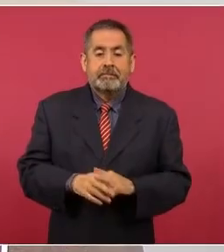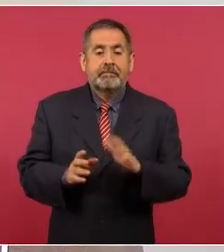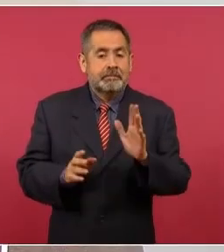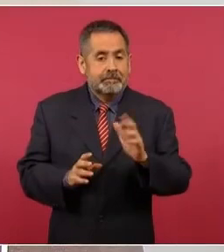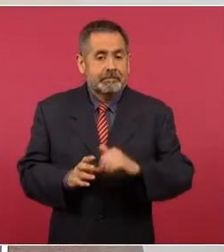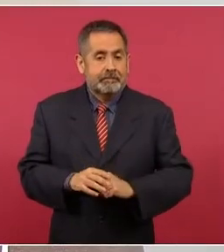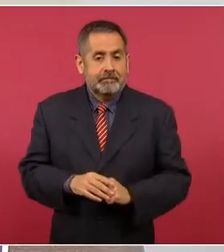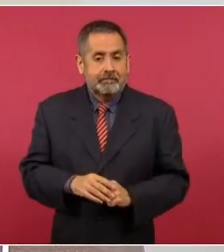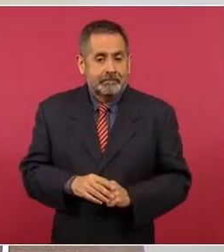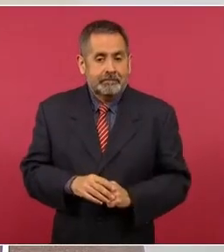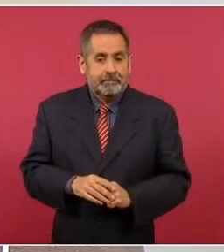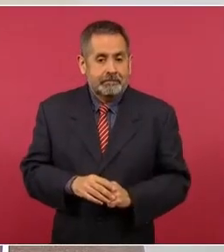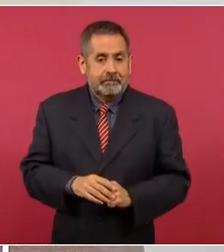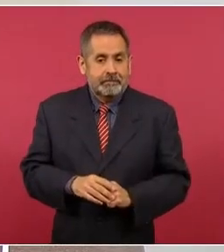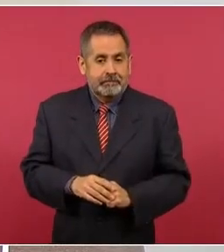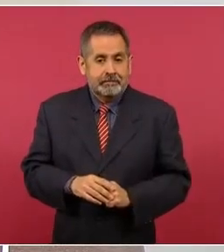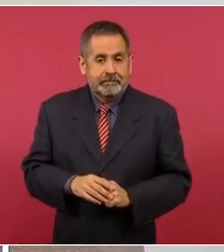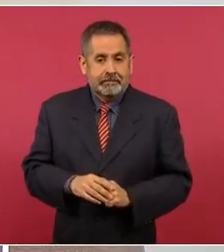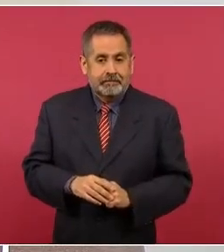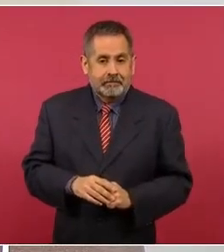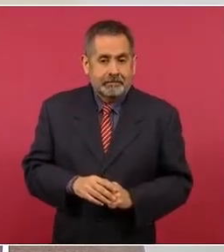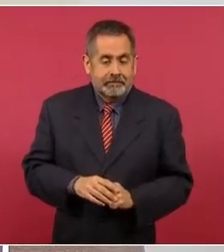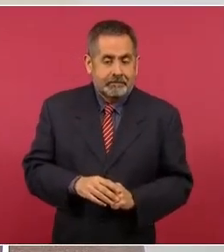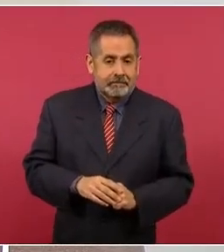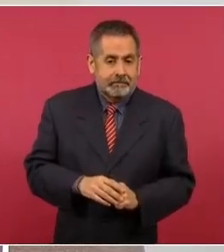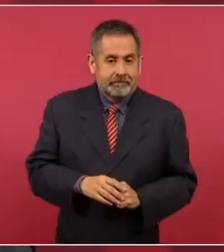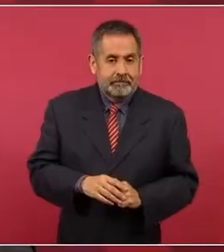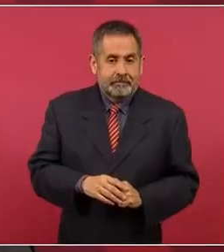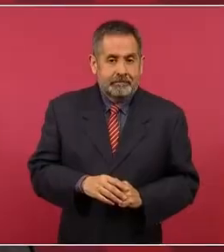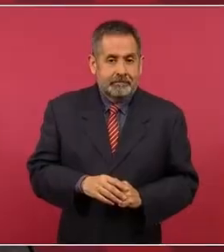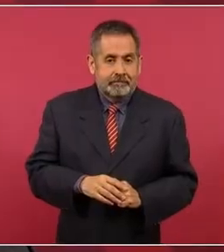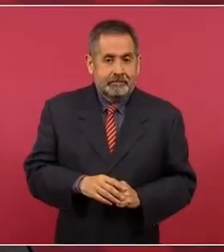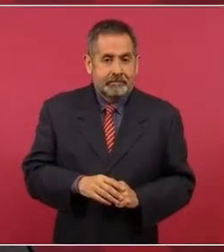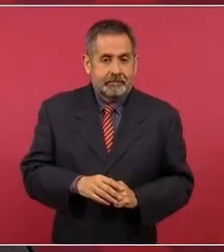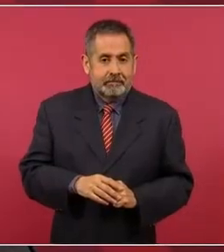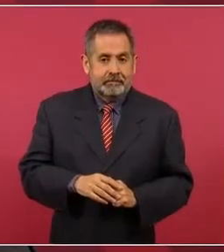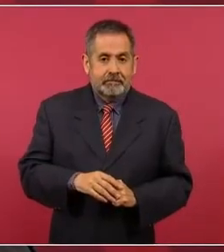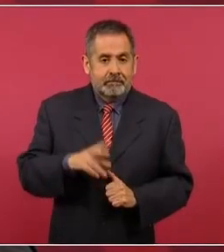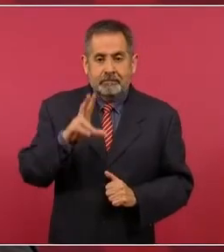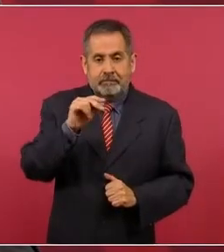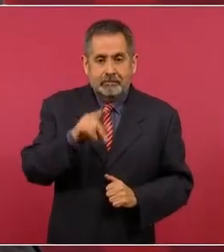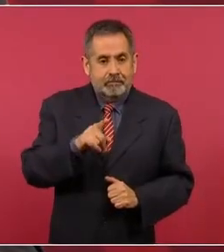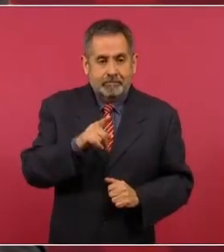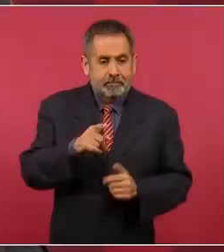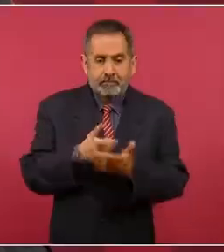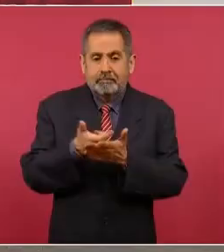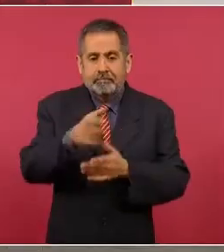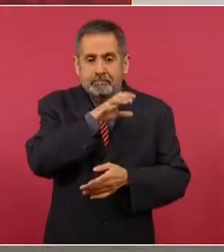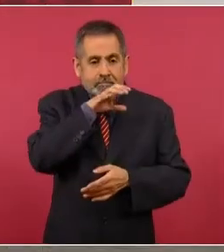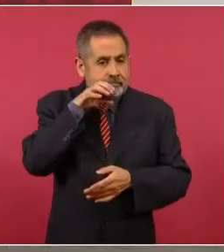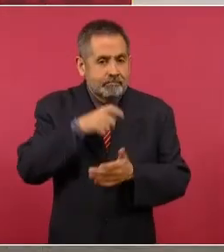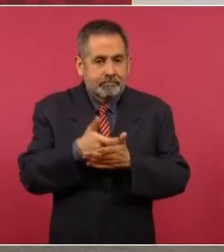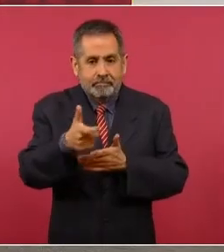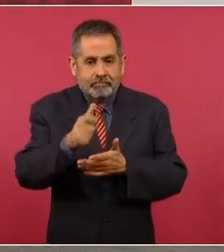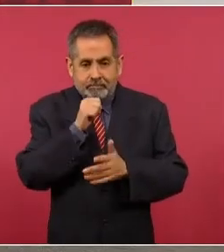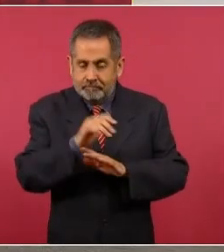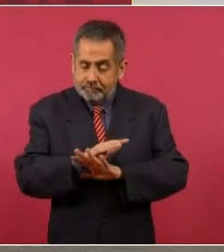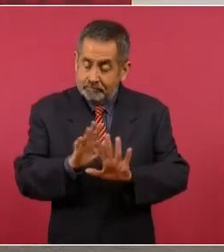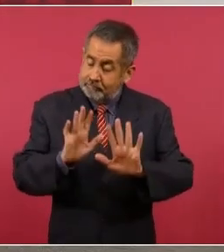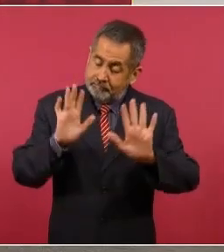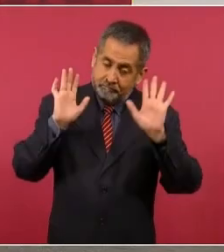no va a haber chayo si no van